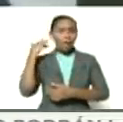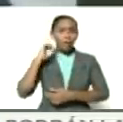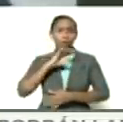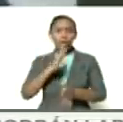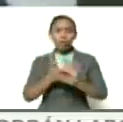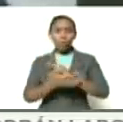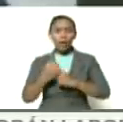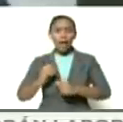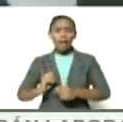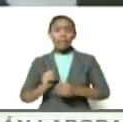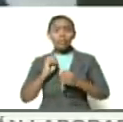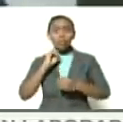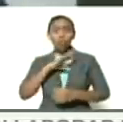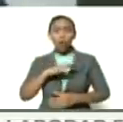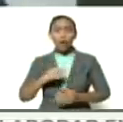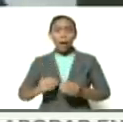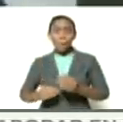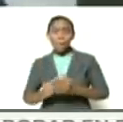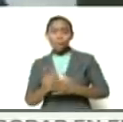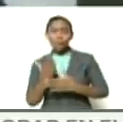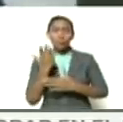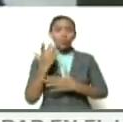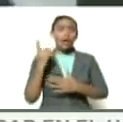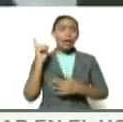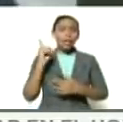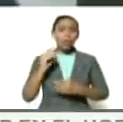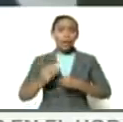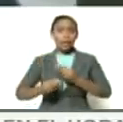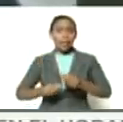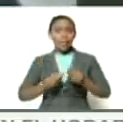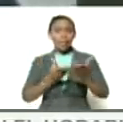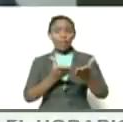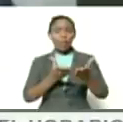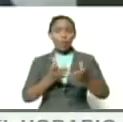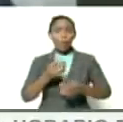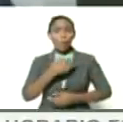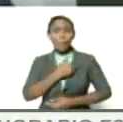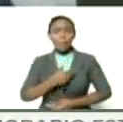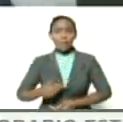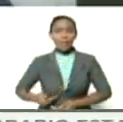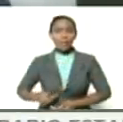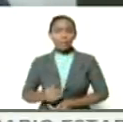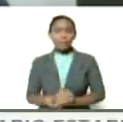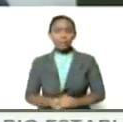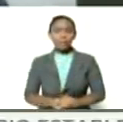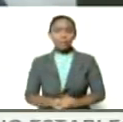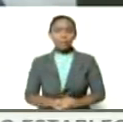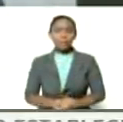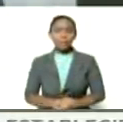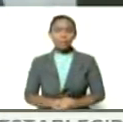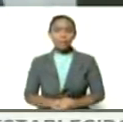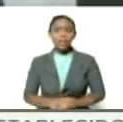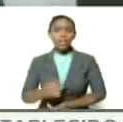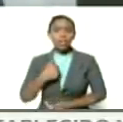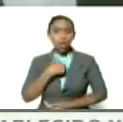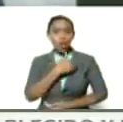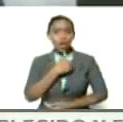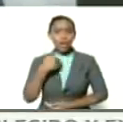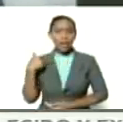historia insurgente una gran clase de historia insurgente está dando presidente y yo quería